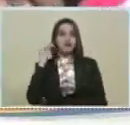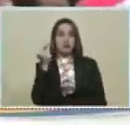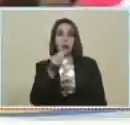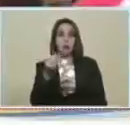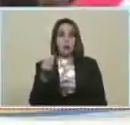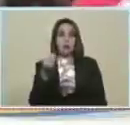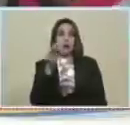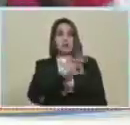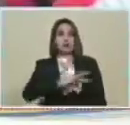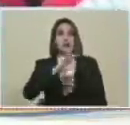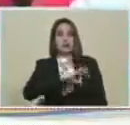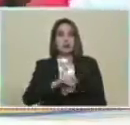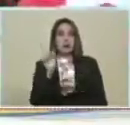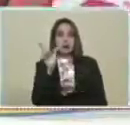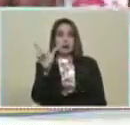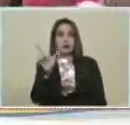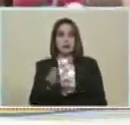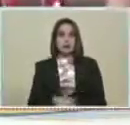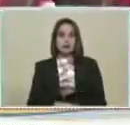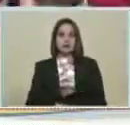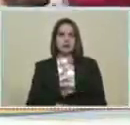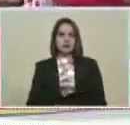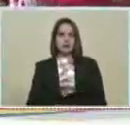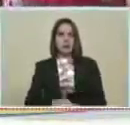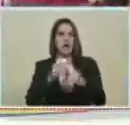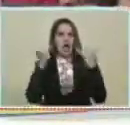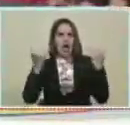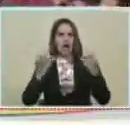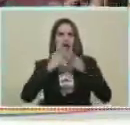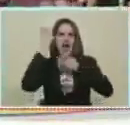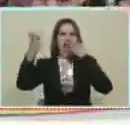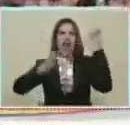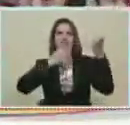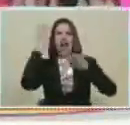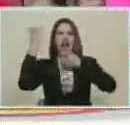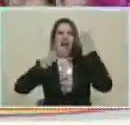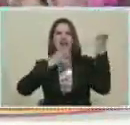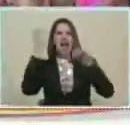Socialista Unido de Venezuela! ¡Vamos a hacer una bulla!